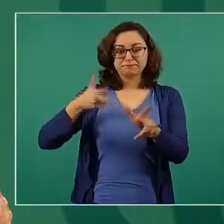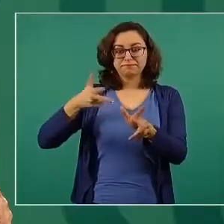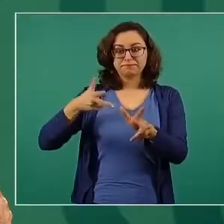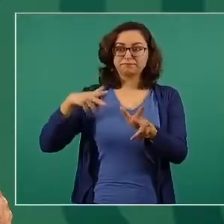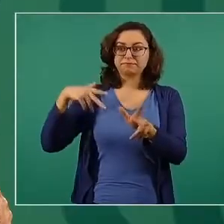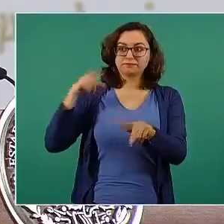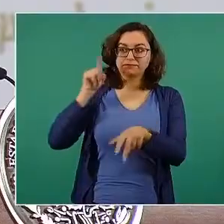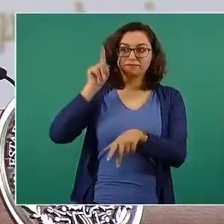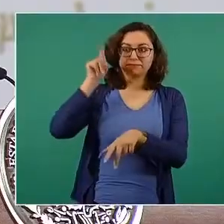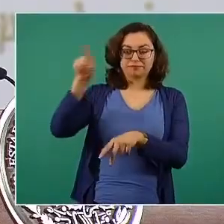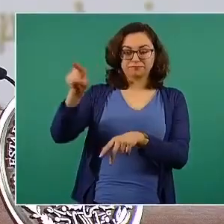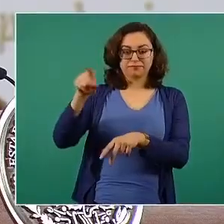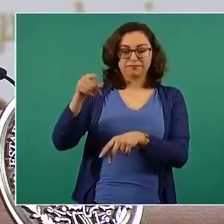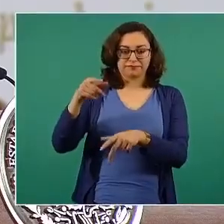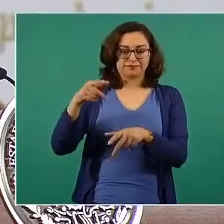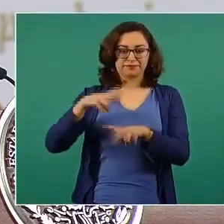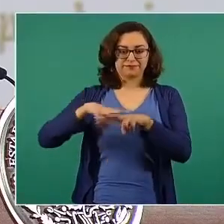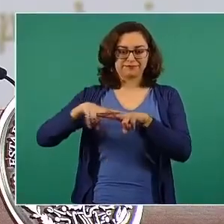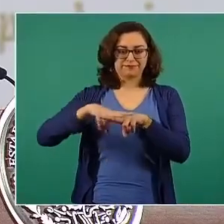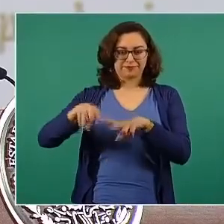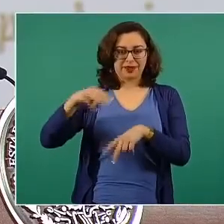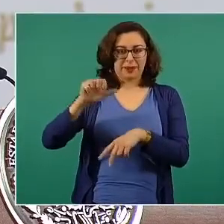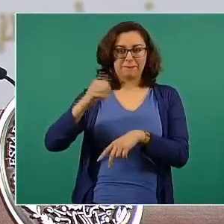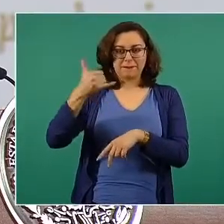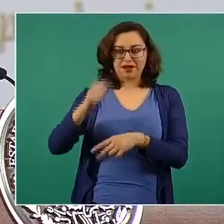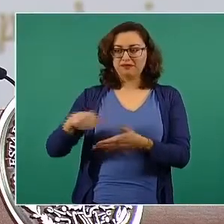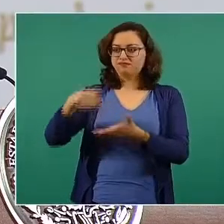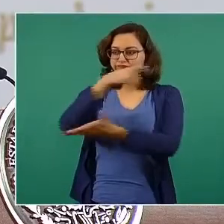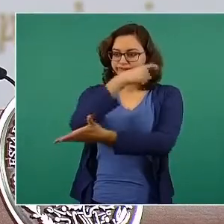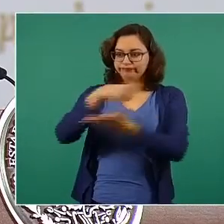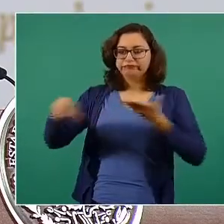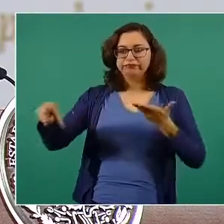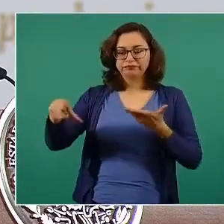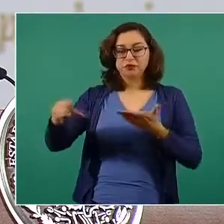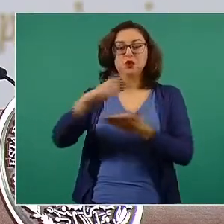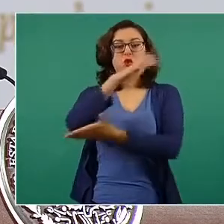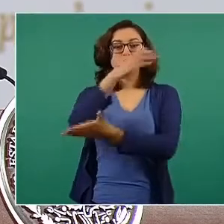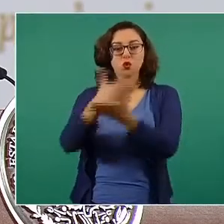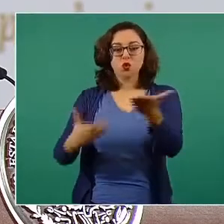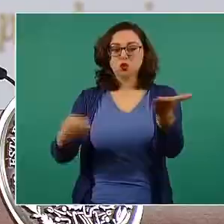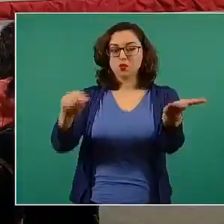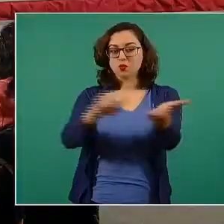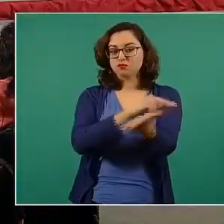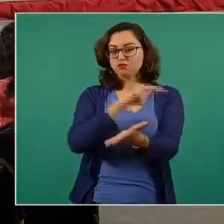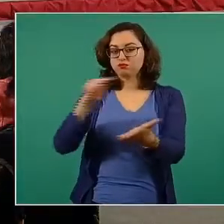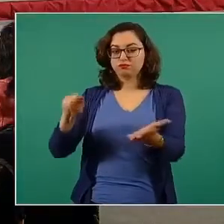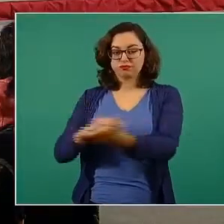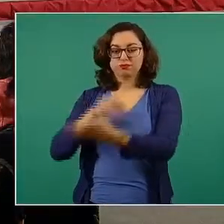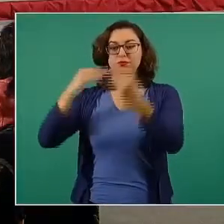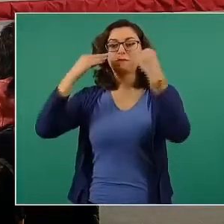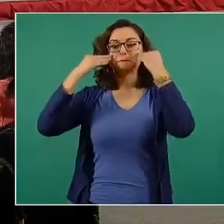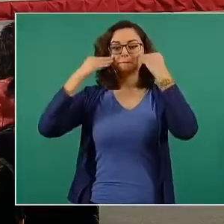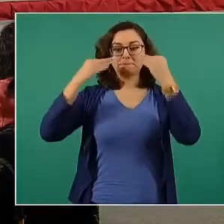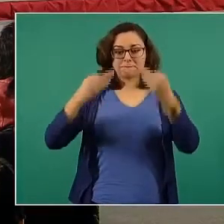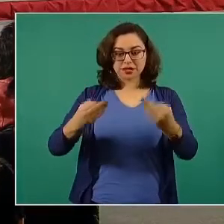del Tren Maya. Nos van a informar tanto